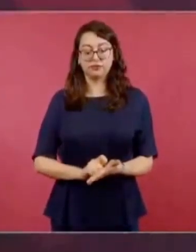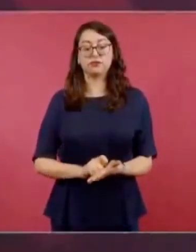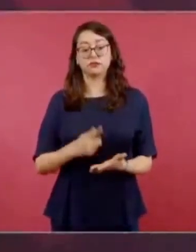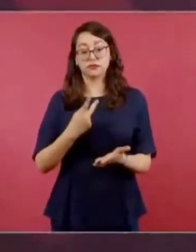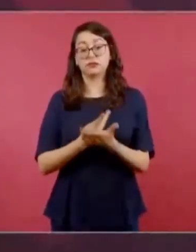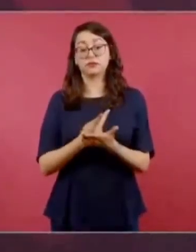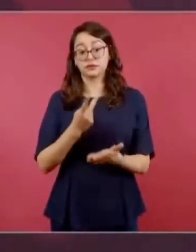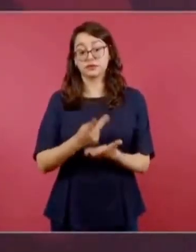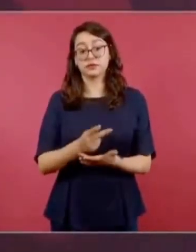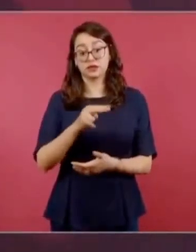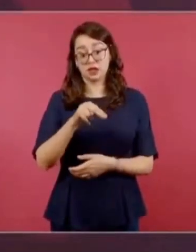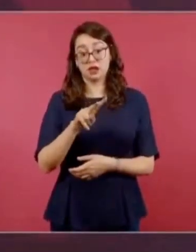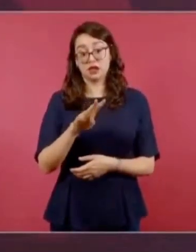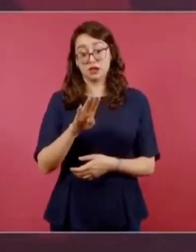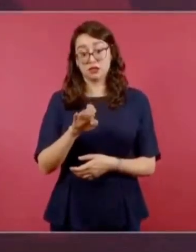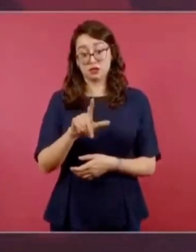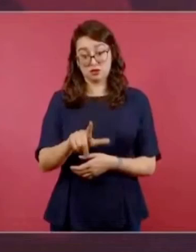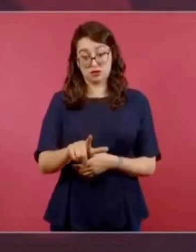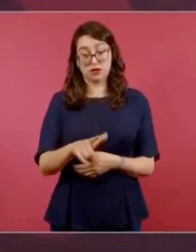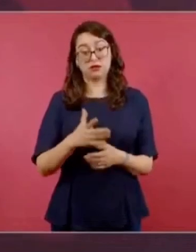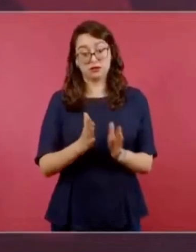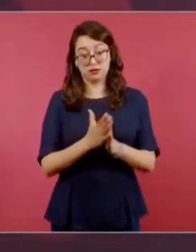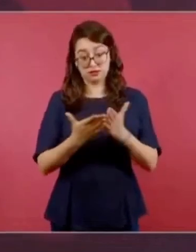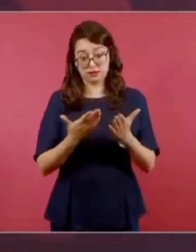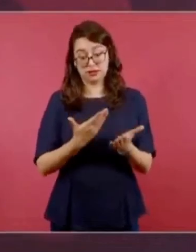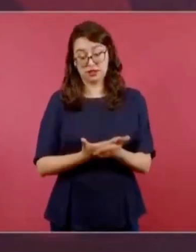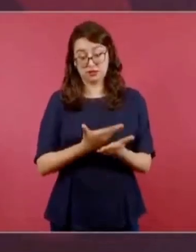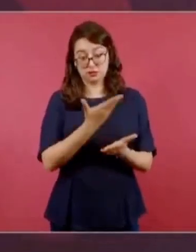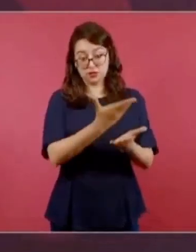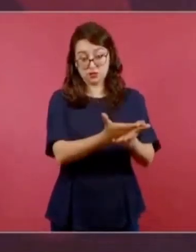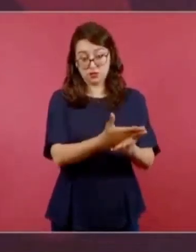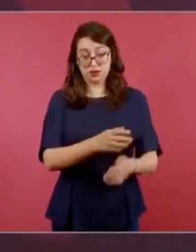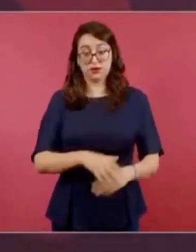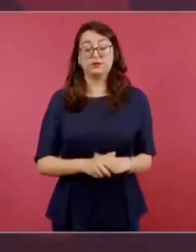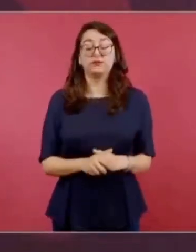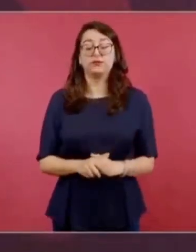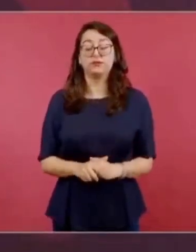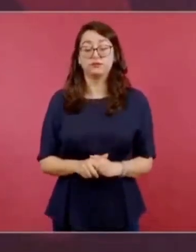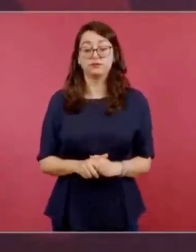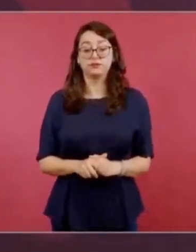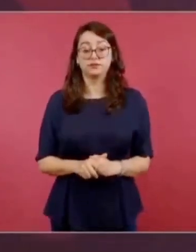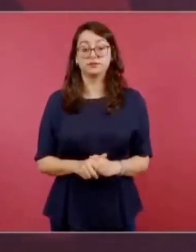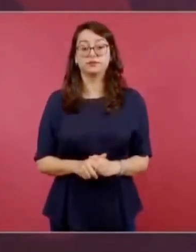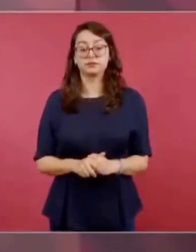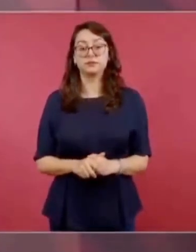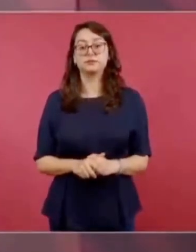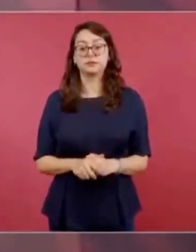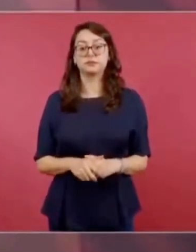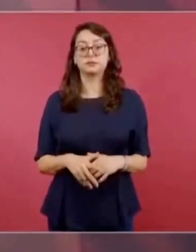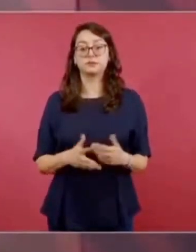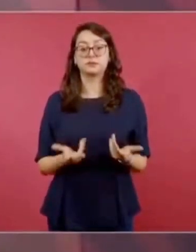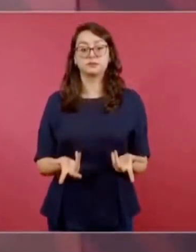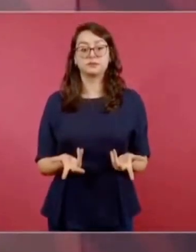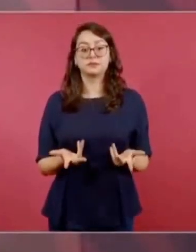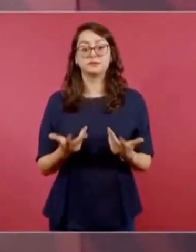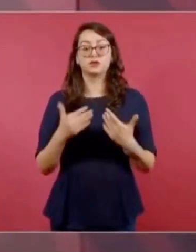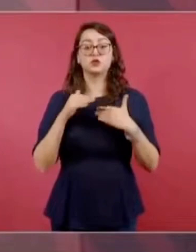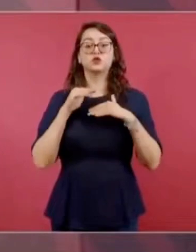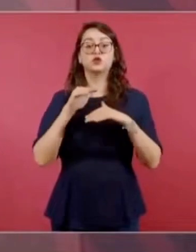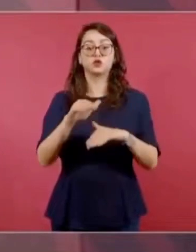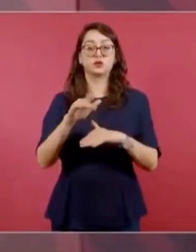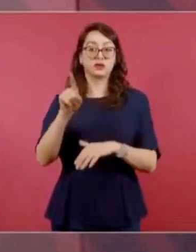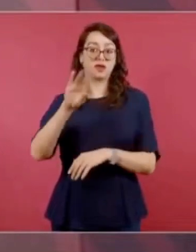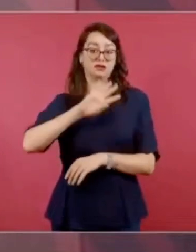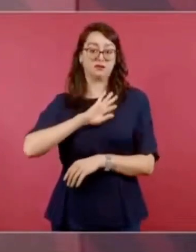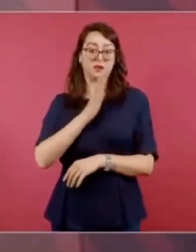de literatura. Y esta es una gran novela sobre la guerra civil